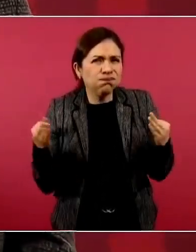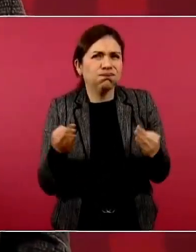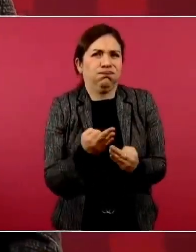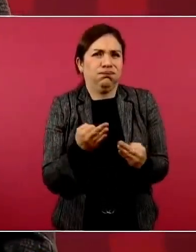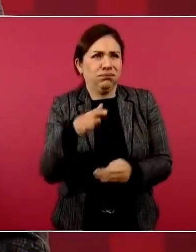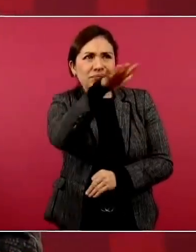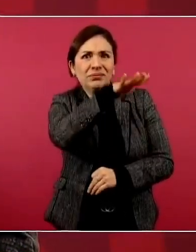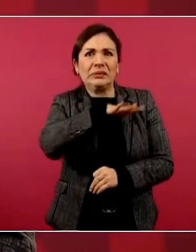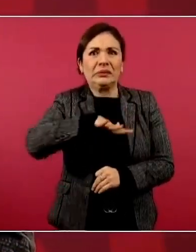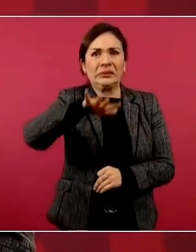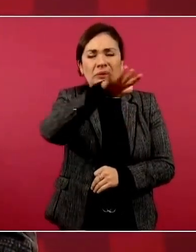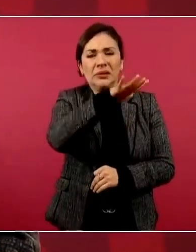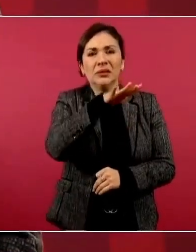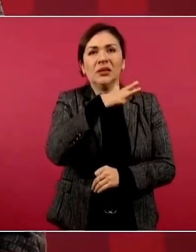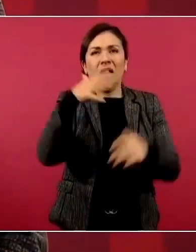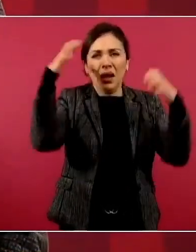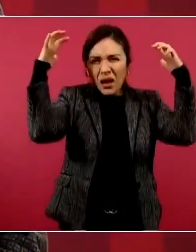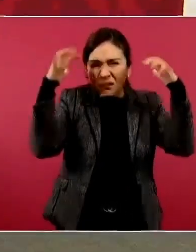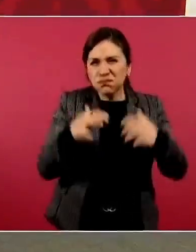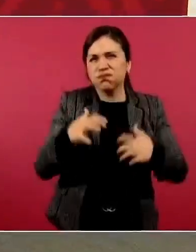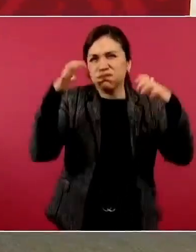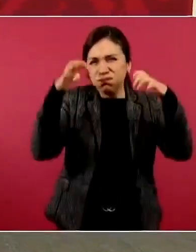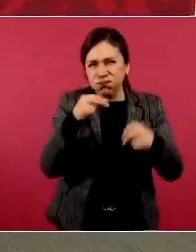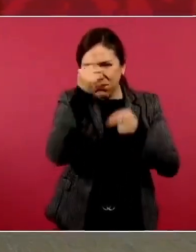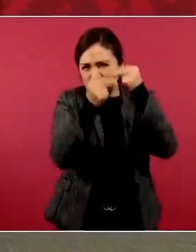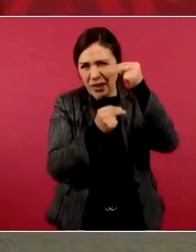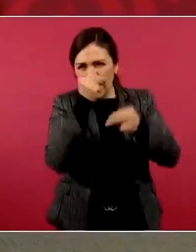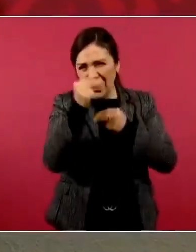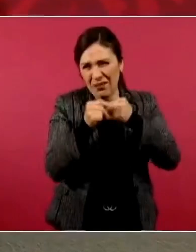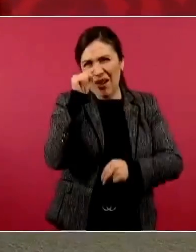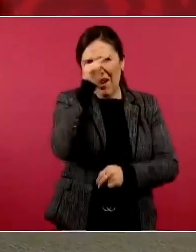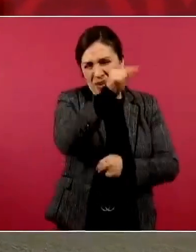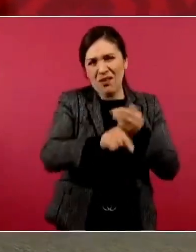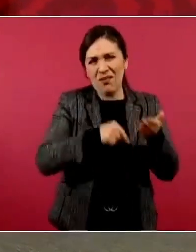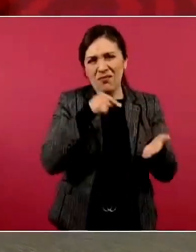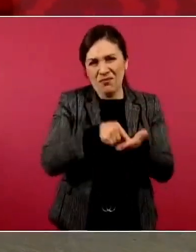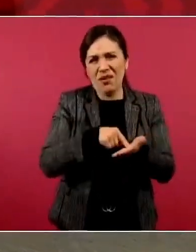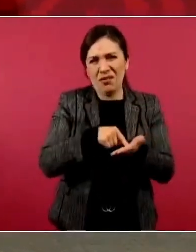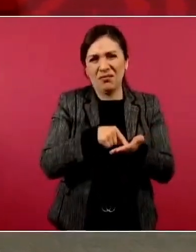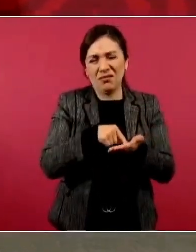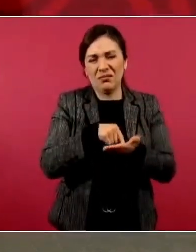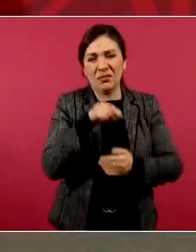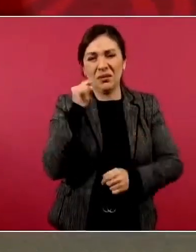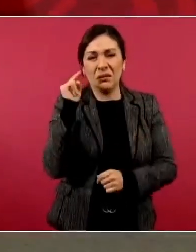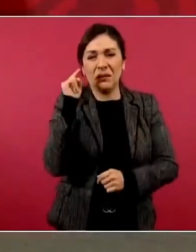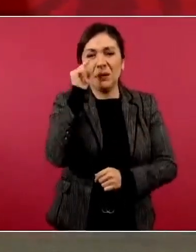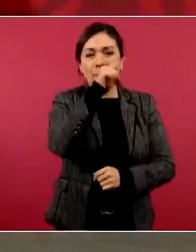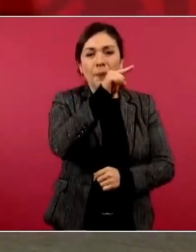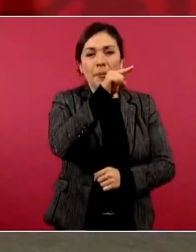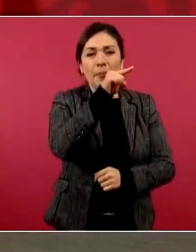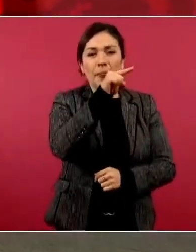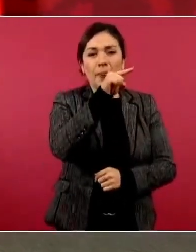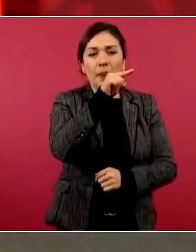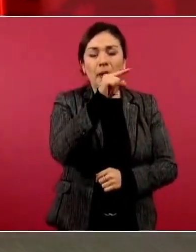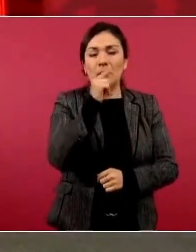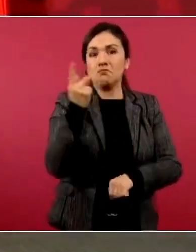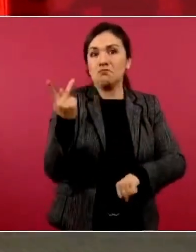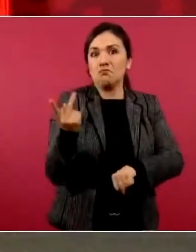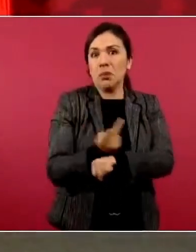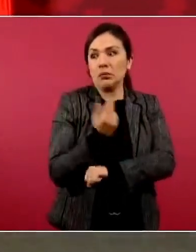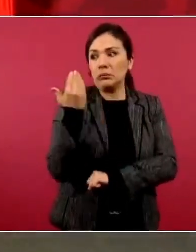de tormenta que se dio en los últimos